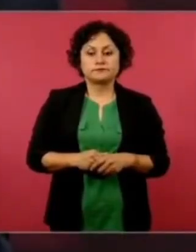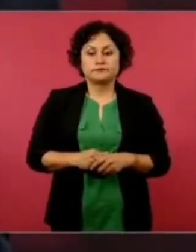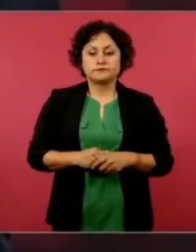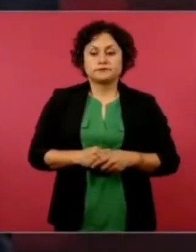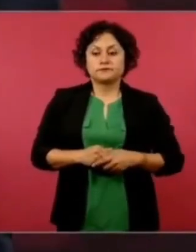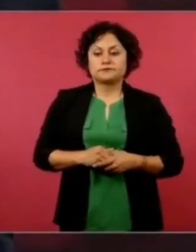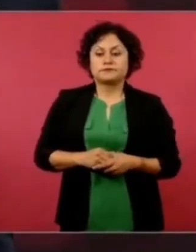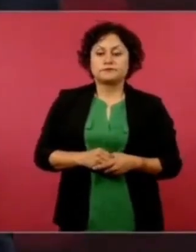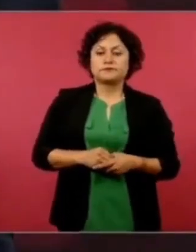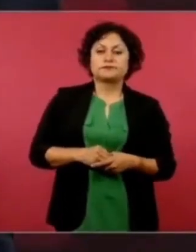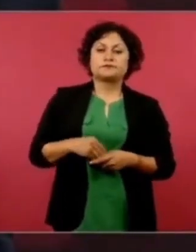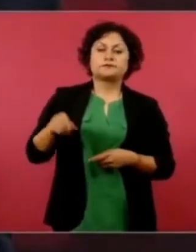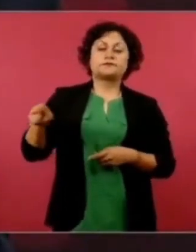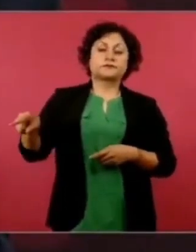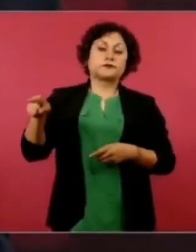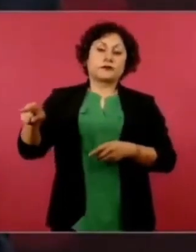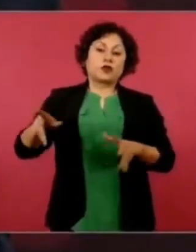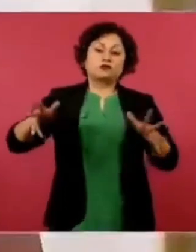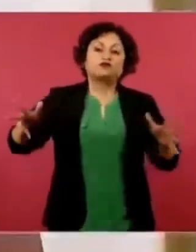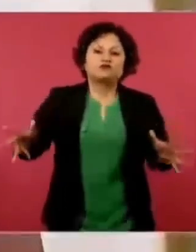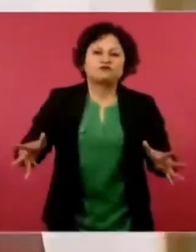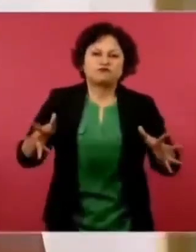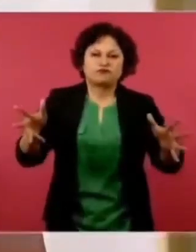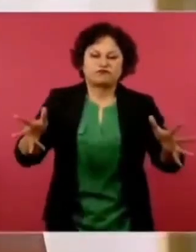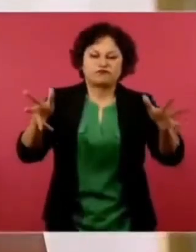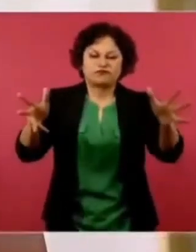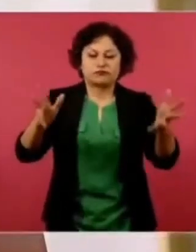difusión de la violencia.